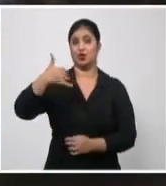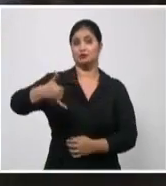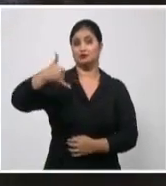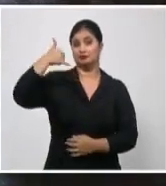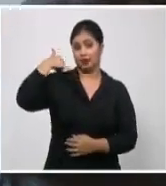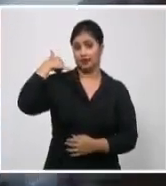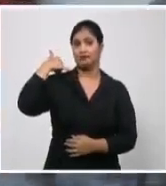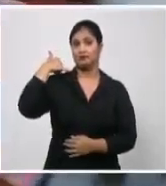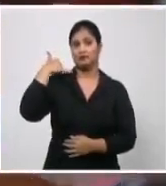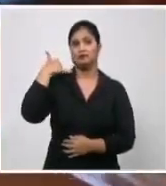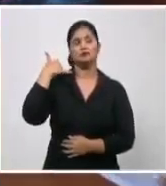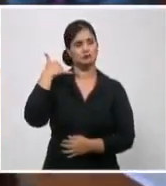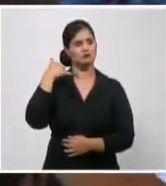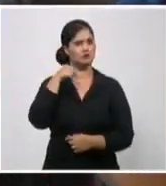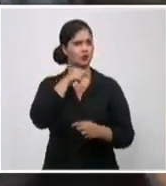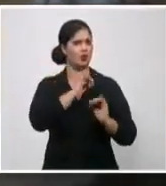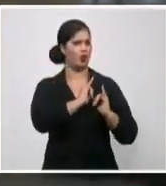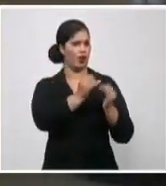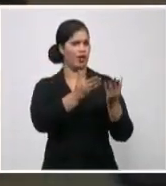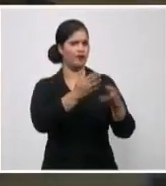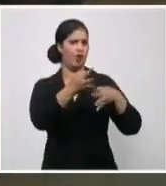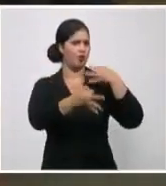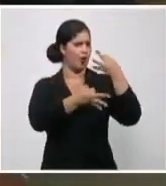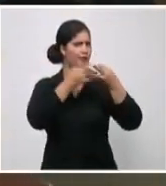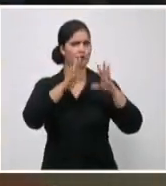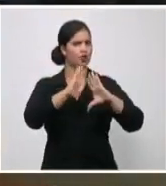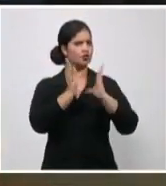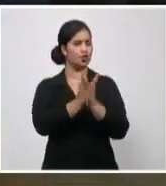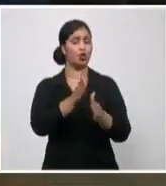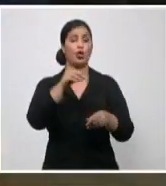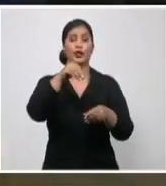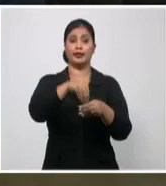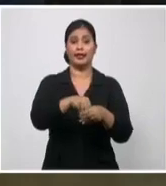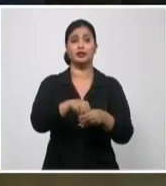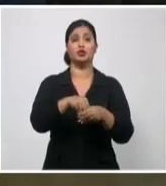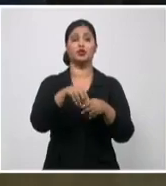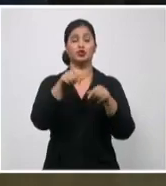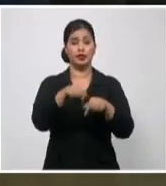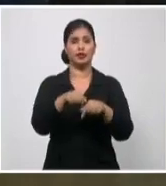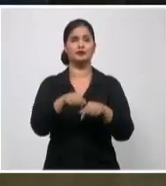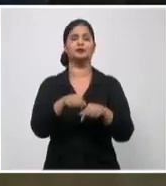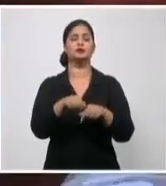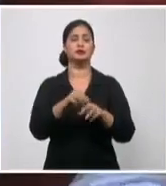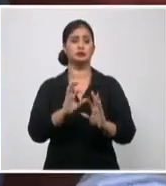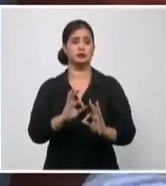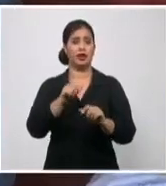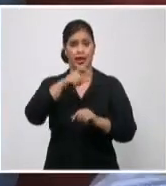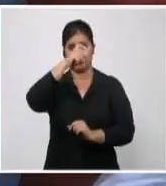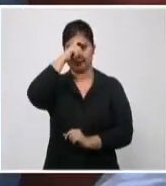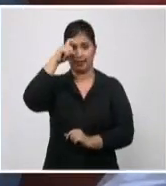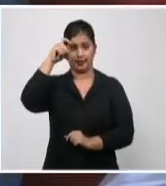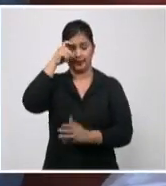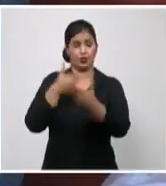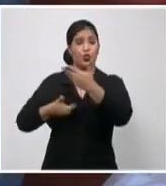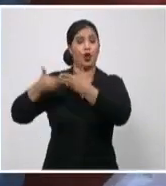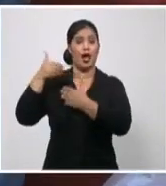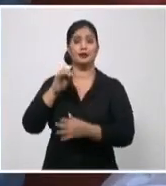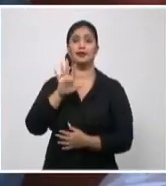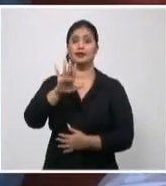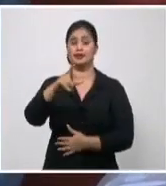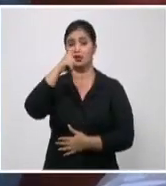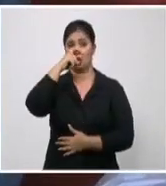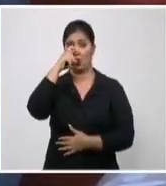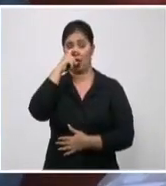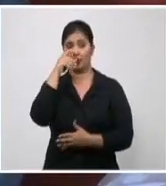Elisabeth Guerra Morales se formó en la Escuela Especial Valle Grande del municipio de Jatibónico. Tenía cinco años cuando llegó por